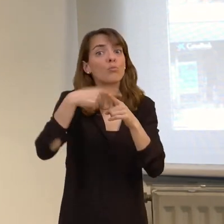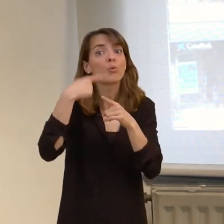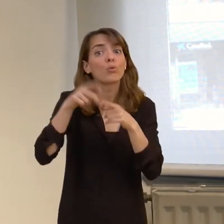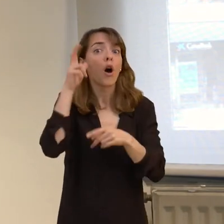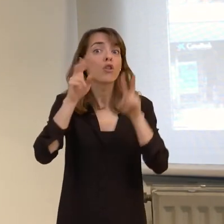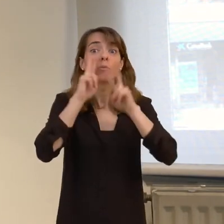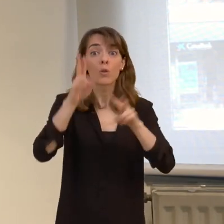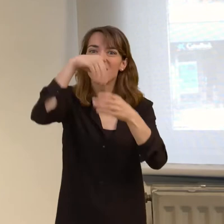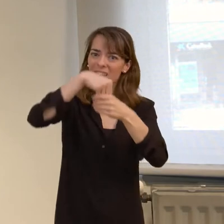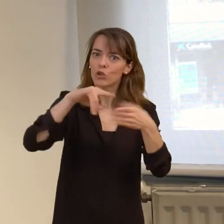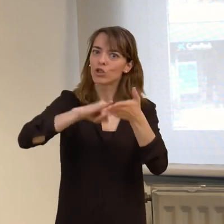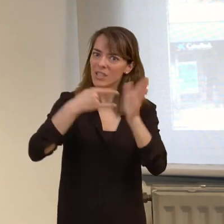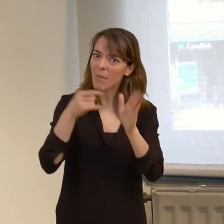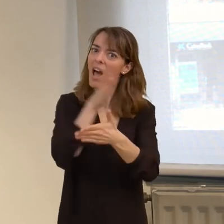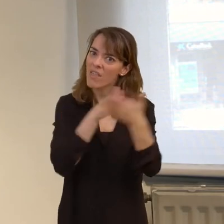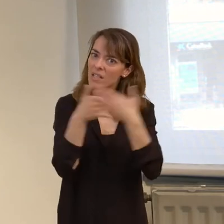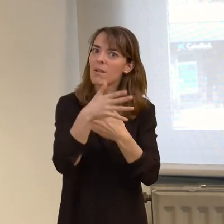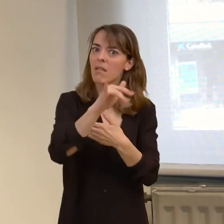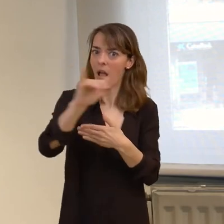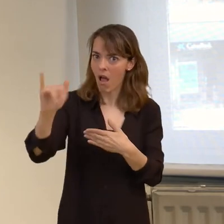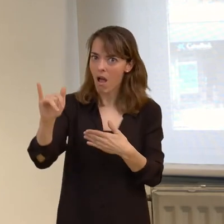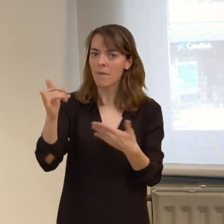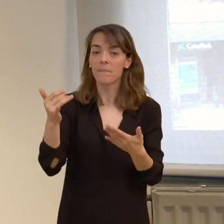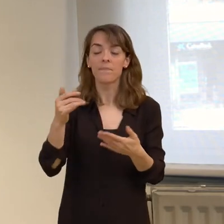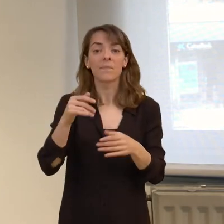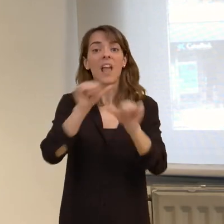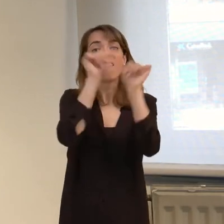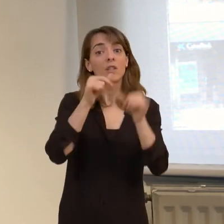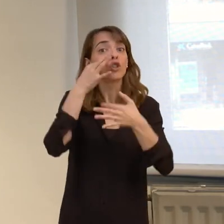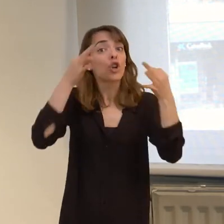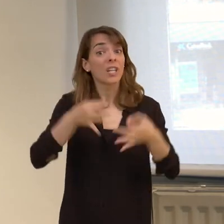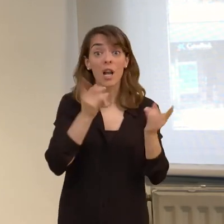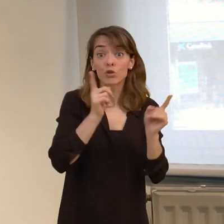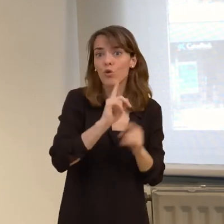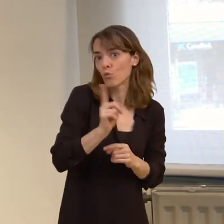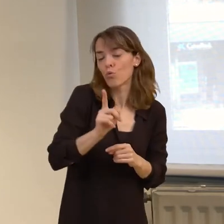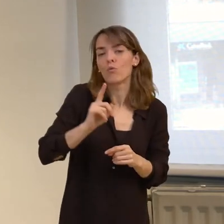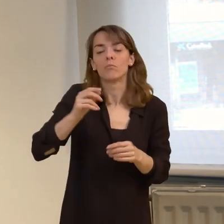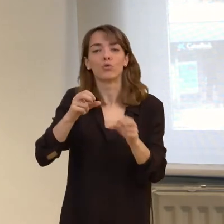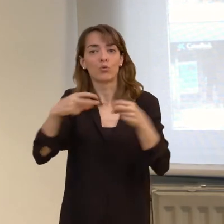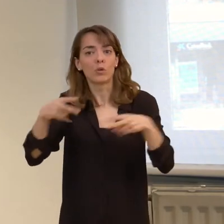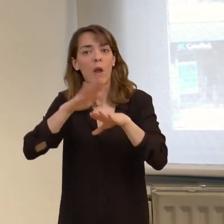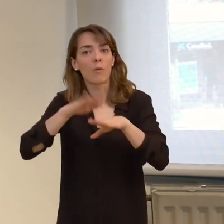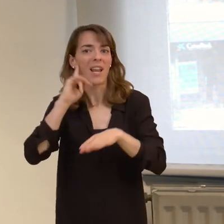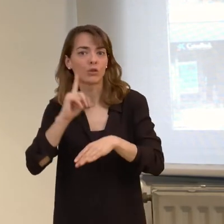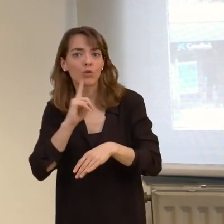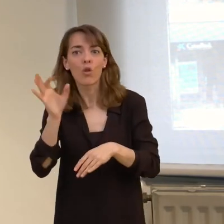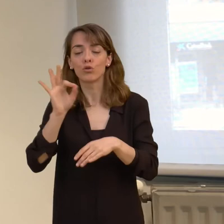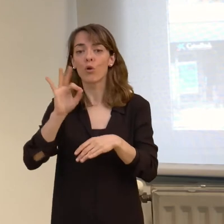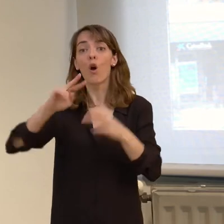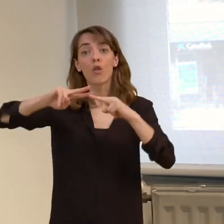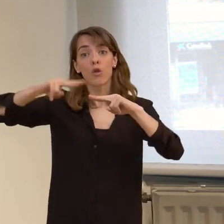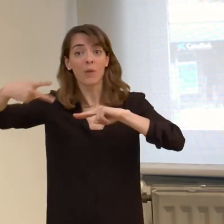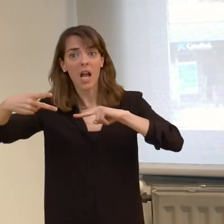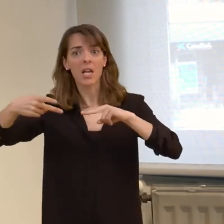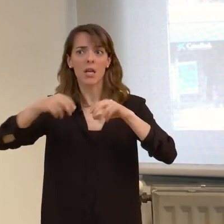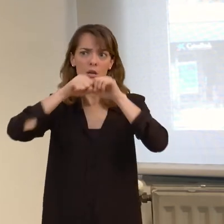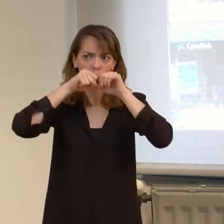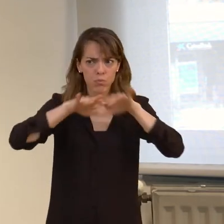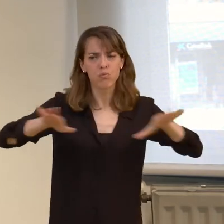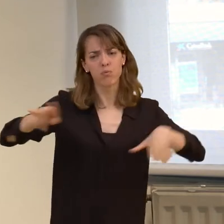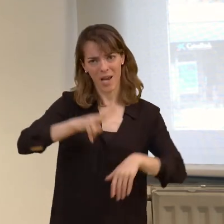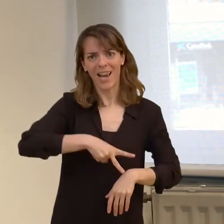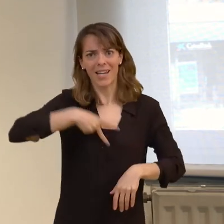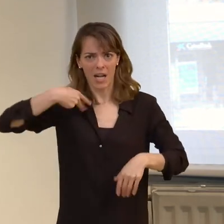accesibilidad, no solamente las versiones originales, sino su título para sordos o los doblajes y demás. sea, está bastante extendido y se está